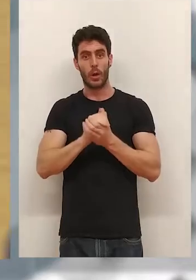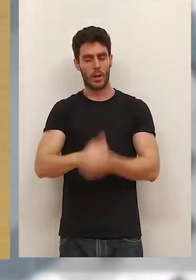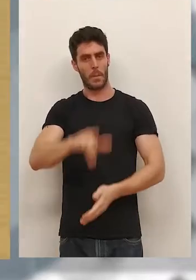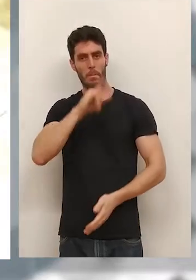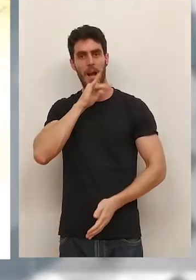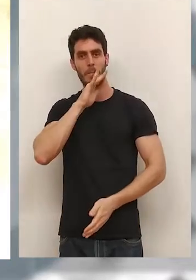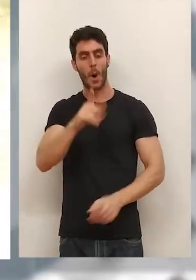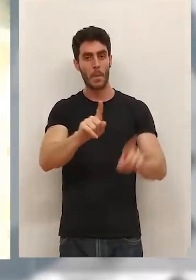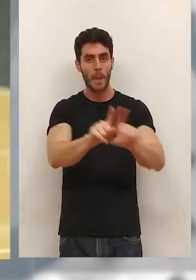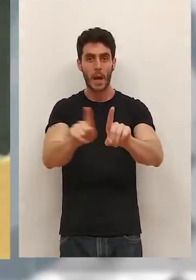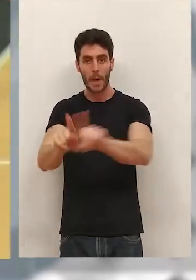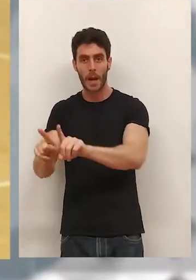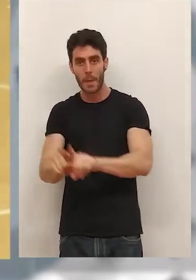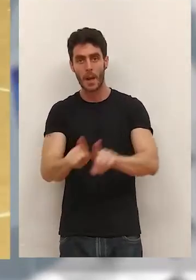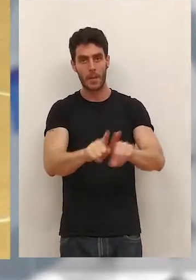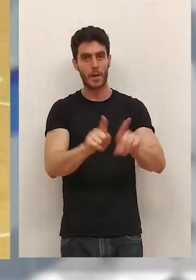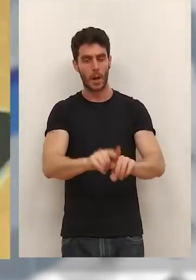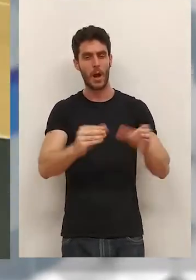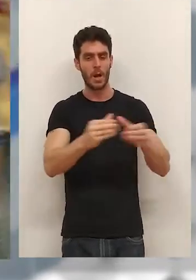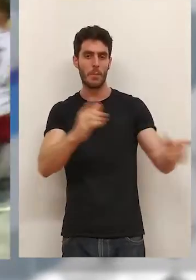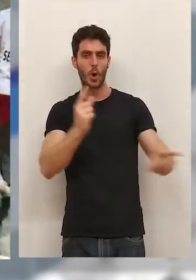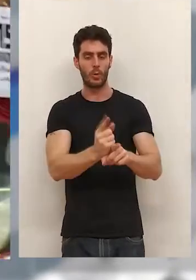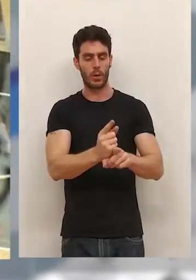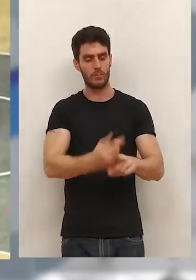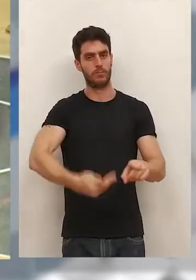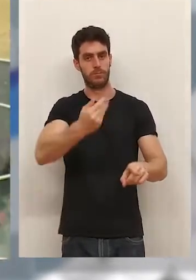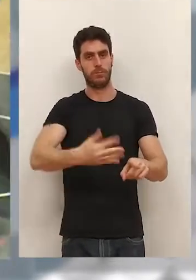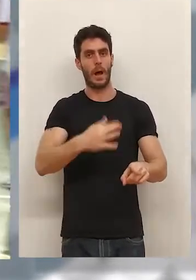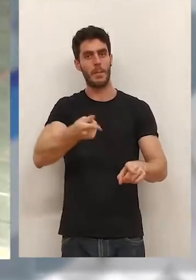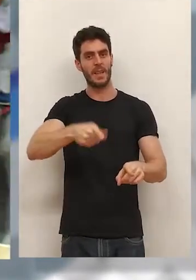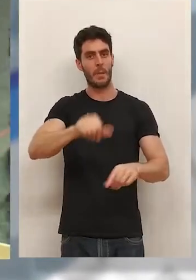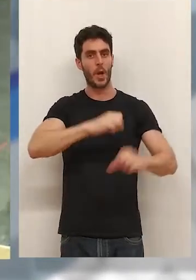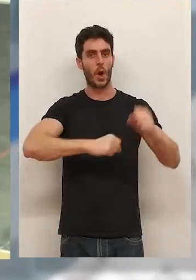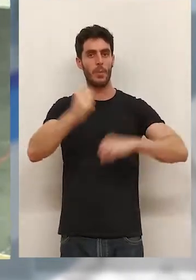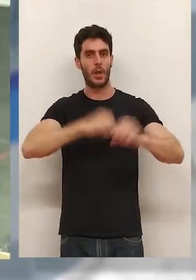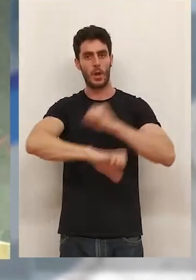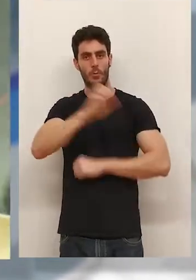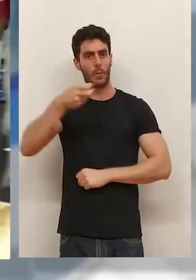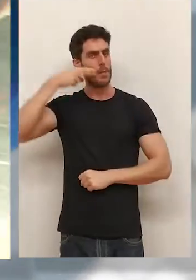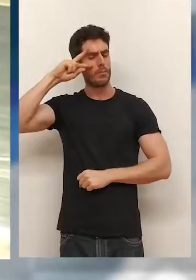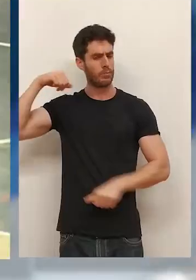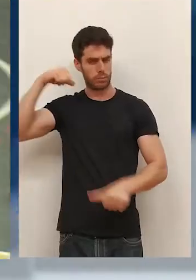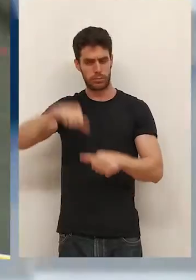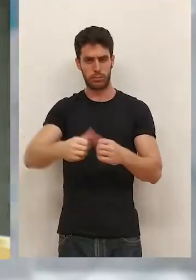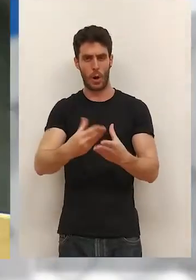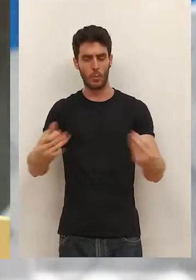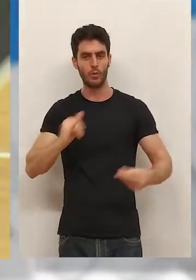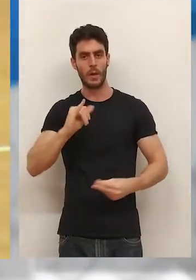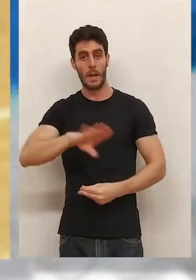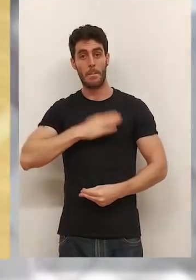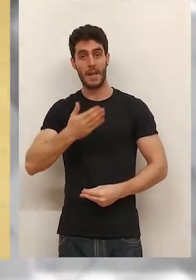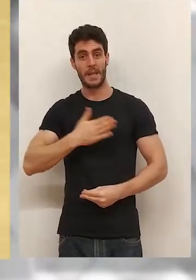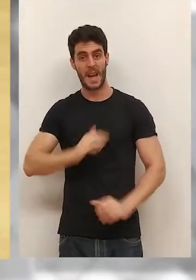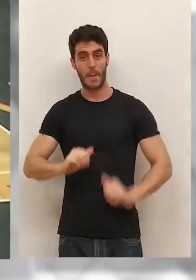emparejados con un conjunto de gran potencial y tablas en las competiciones europeas. Ahora ya toca pasar página porque mañana mismo los